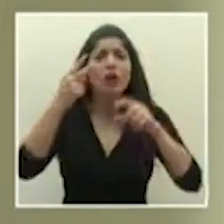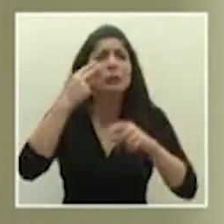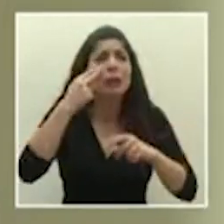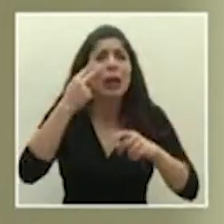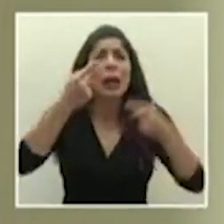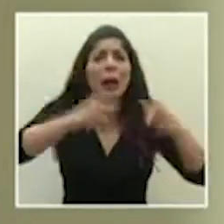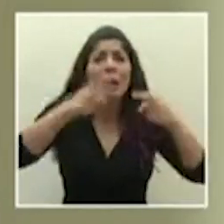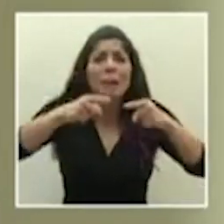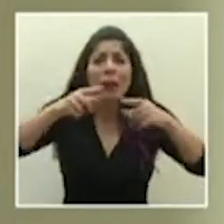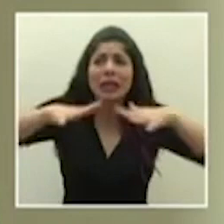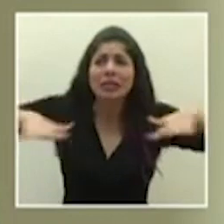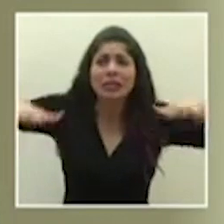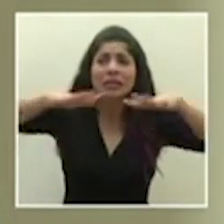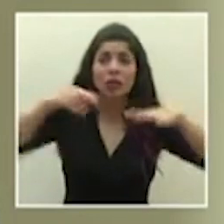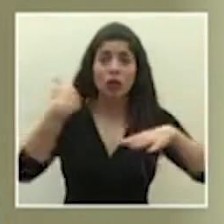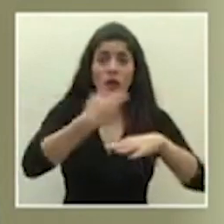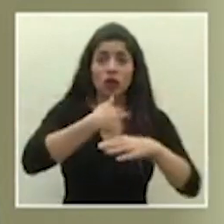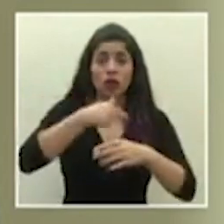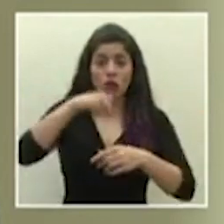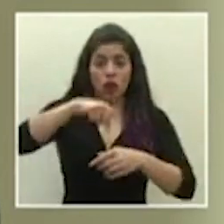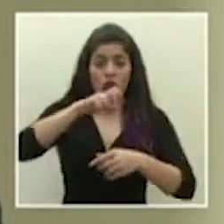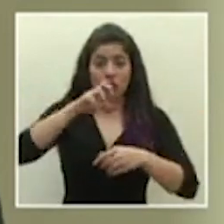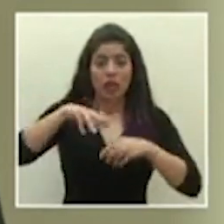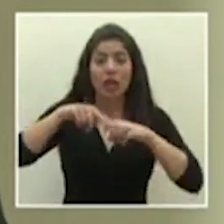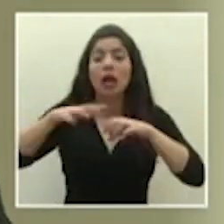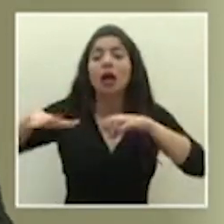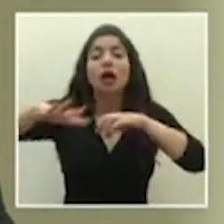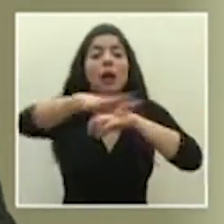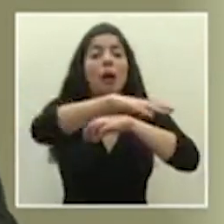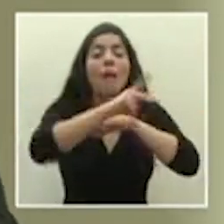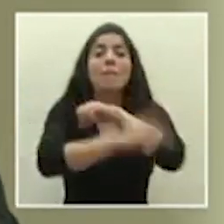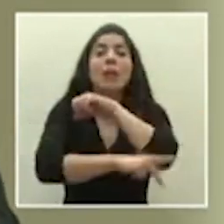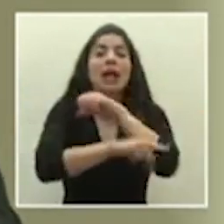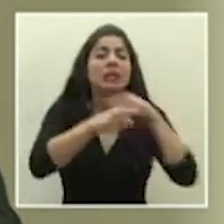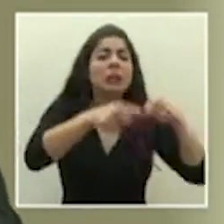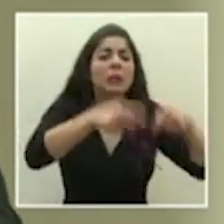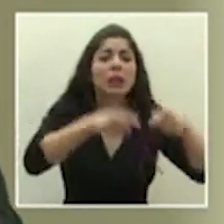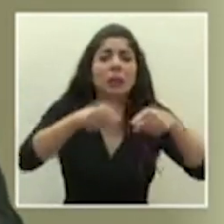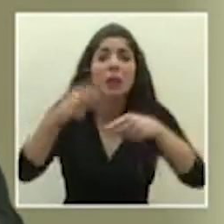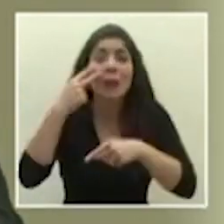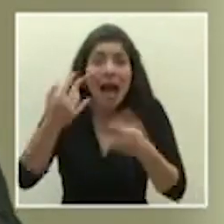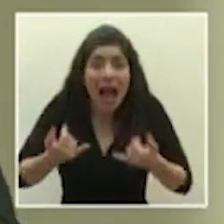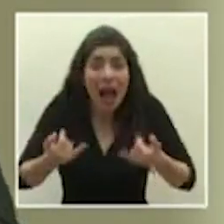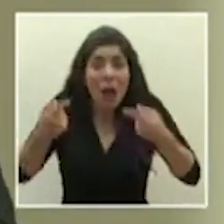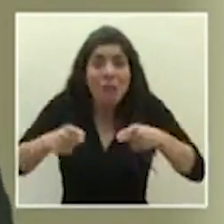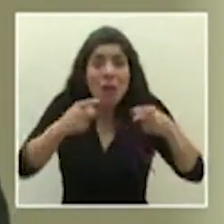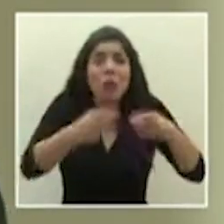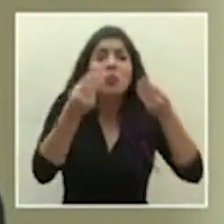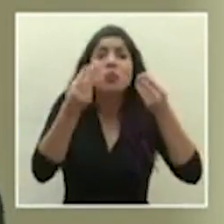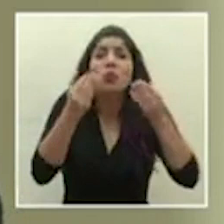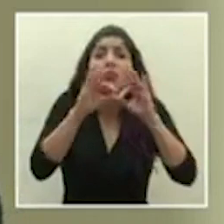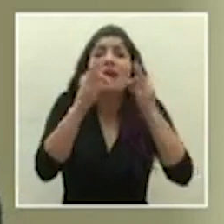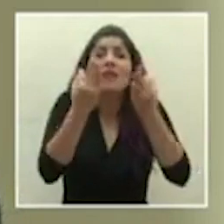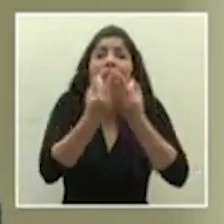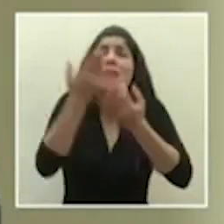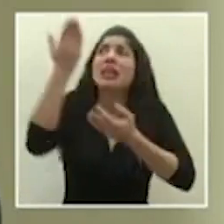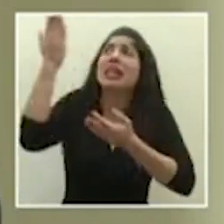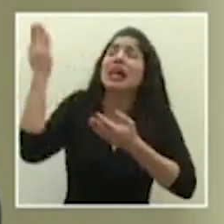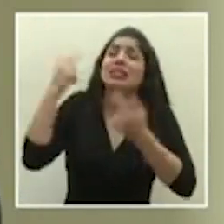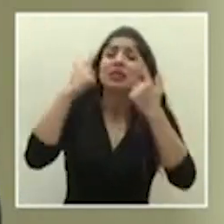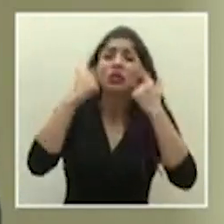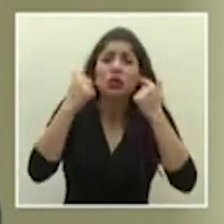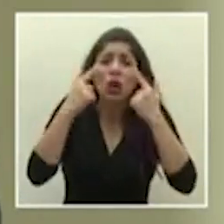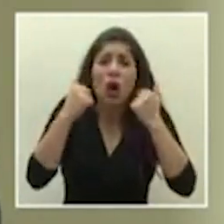en el contexto alrededor nuestro en otros países porque esto es real está ocurriendo en este momento hay muchas familias que están llorando